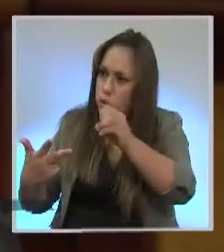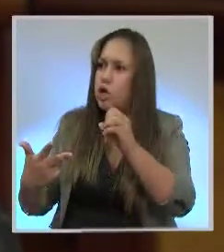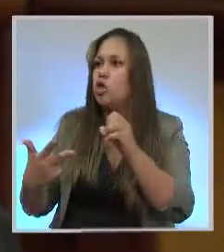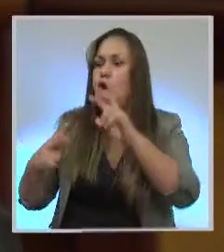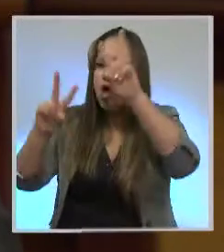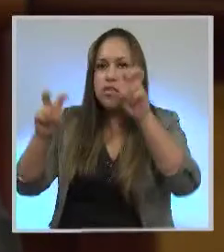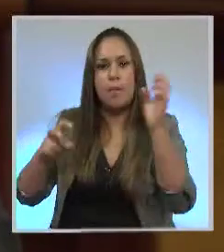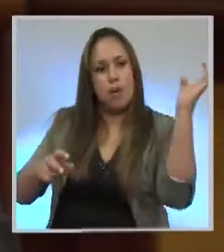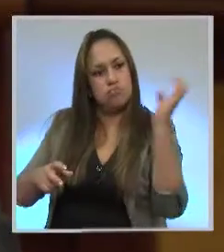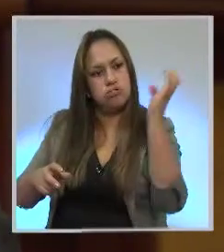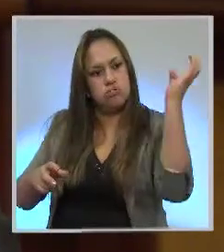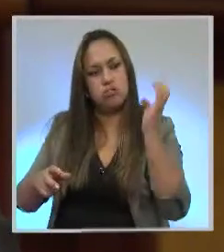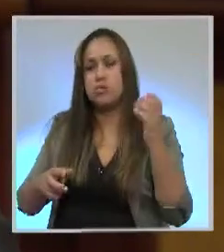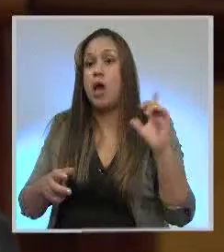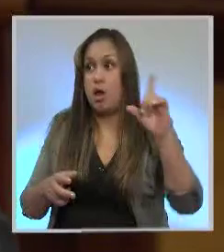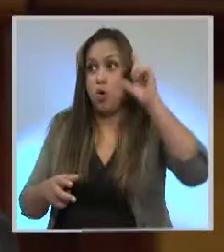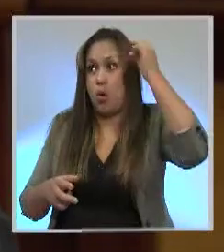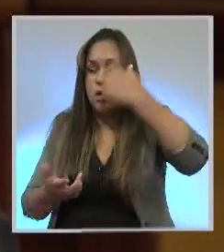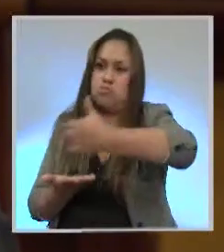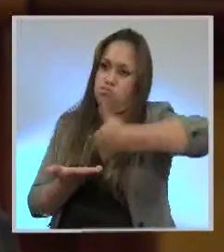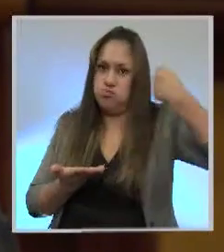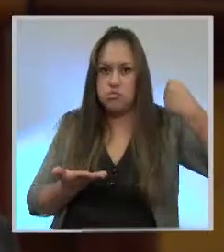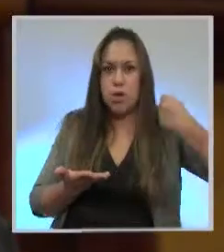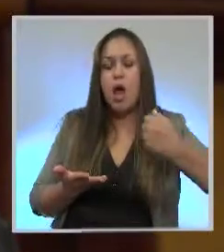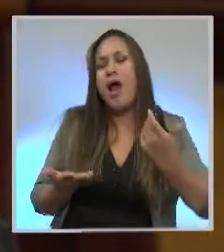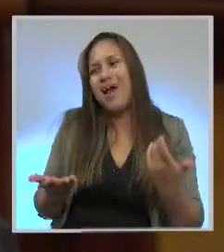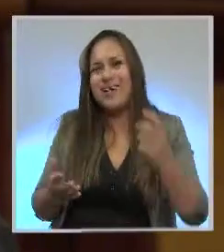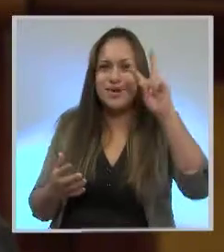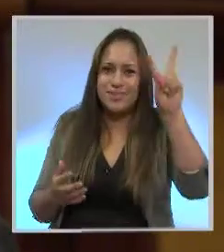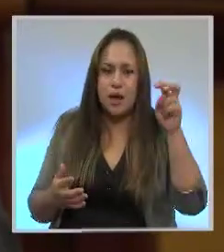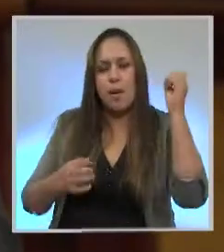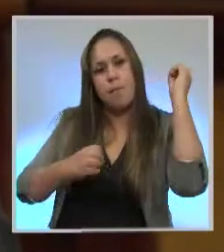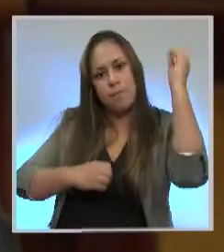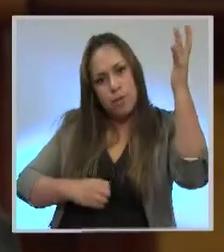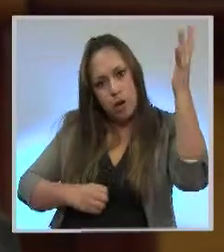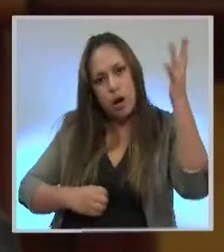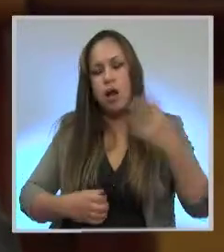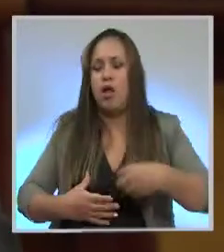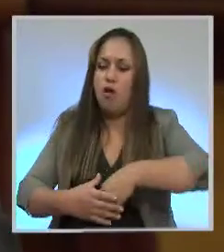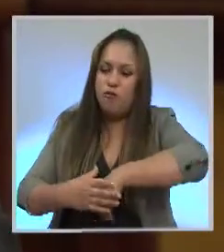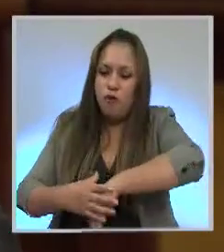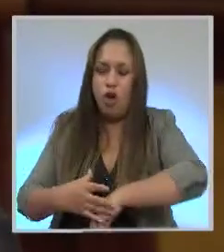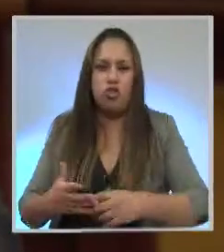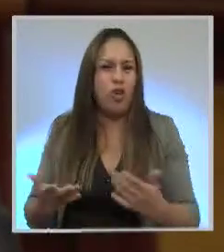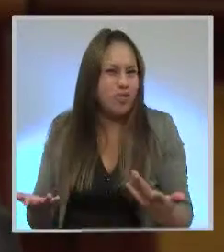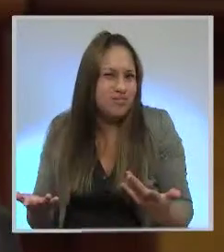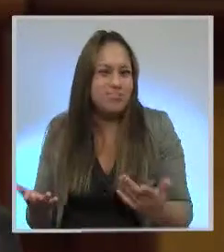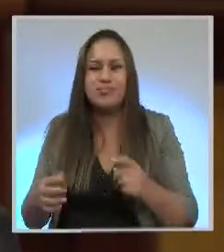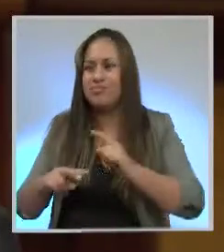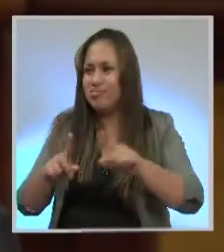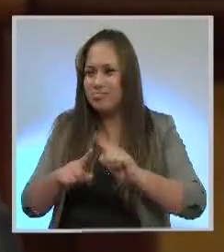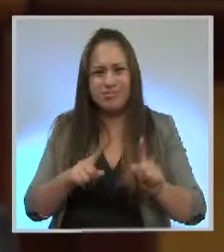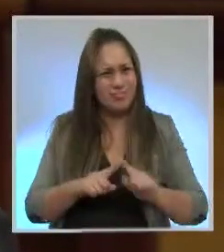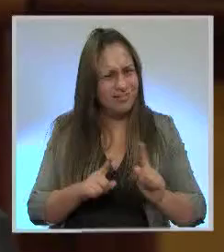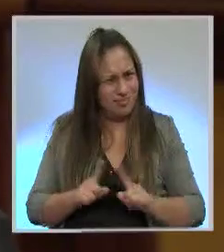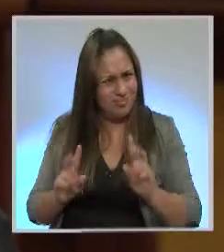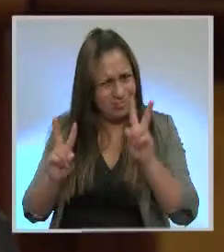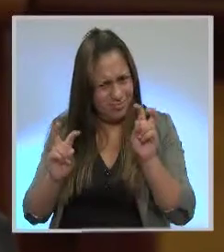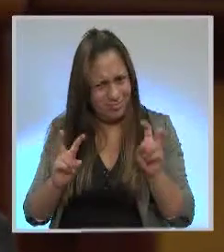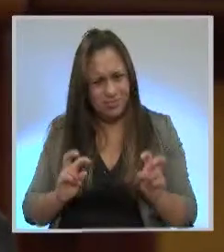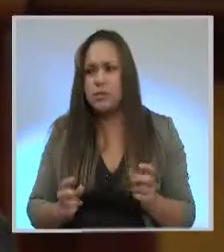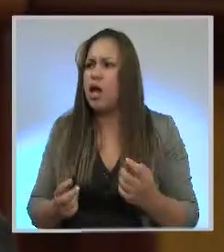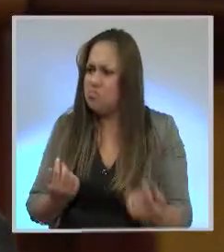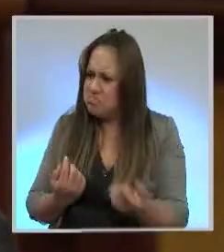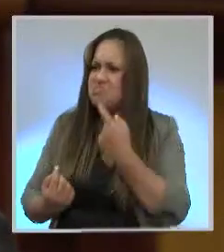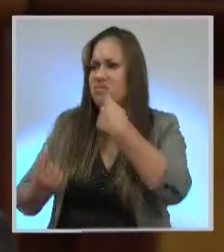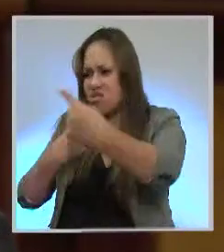pensiones jubilares, insisto, en lo de los maestros, el libre ingreso a las universidades, el tope a las utilidades y otros temas. Dialoguemos,